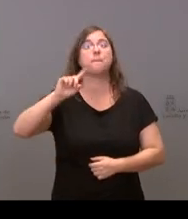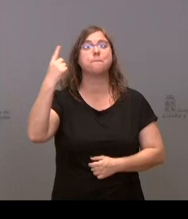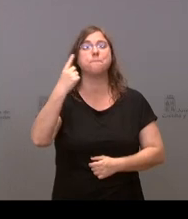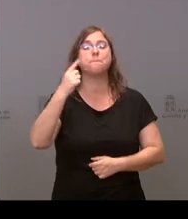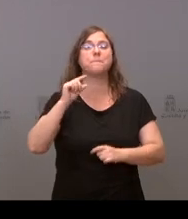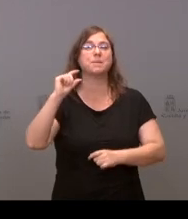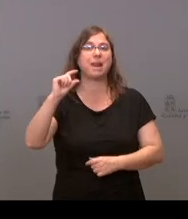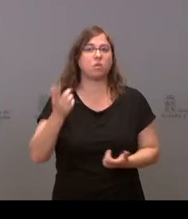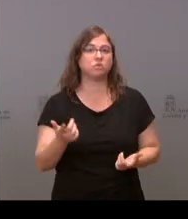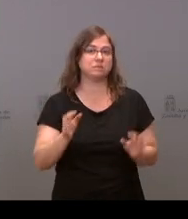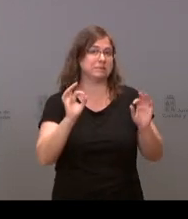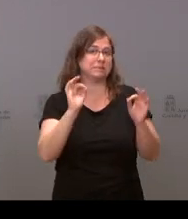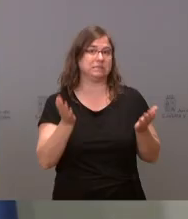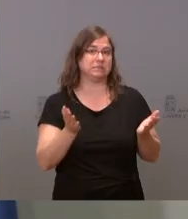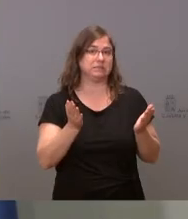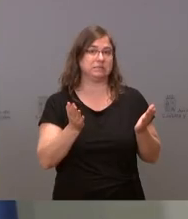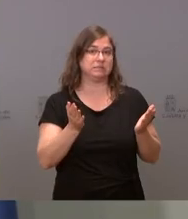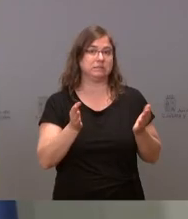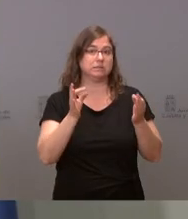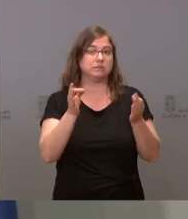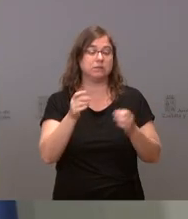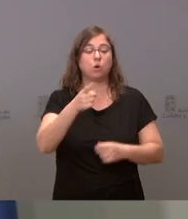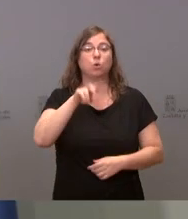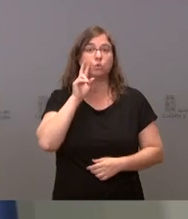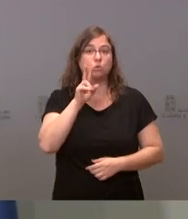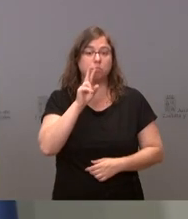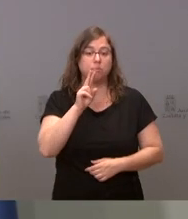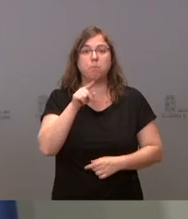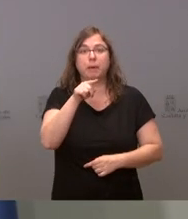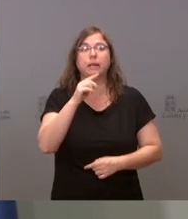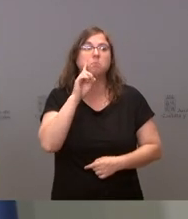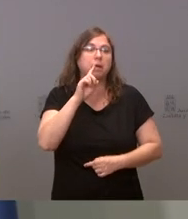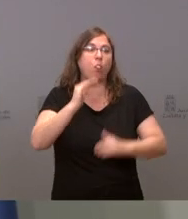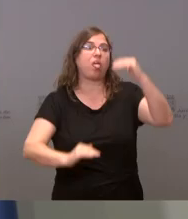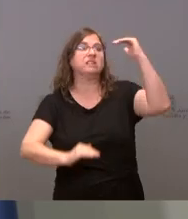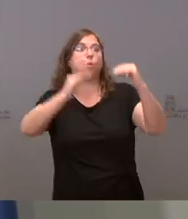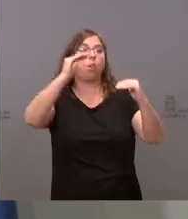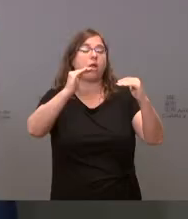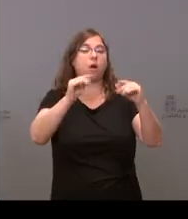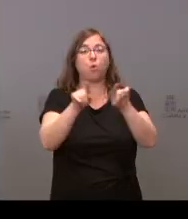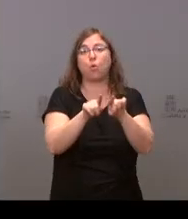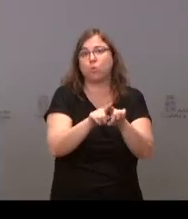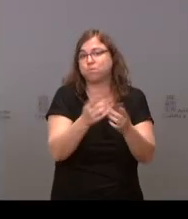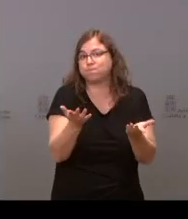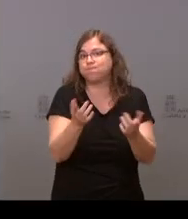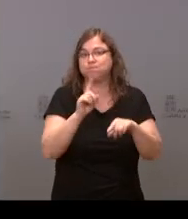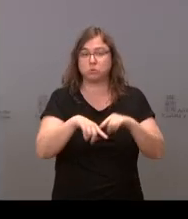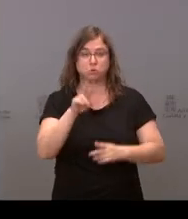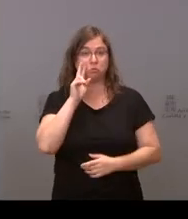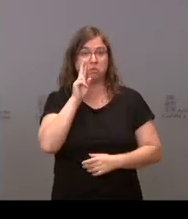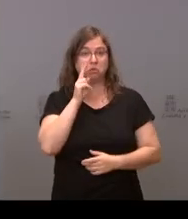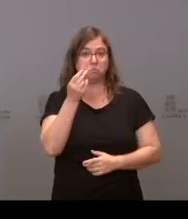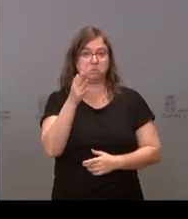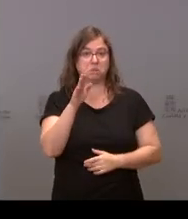Esto es lo que está ocurriendo. Ustedes pueden ver ahí mucha desigualdad o poca, depende. Yo, la verdad, es que en los últimos días